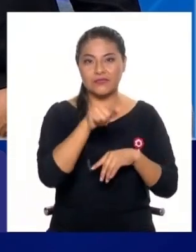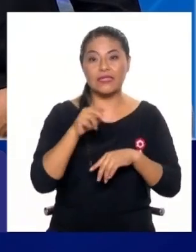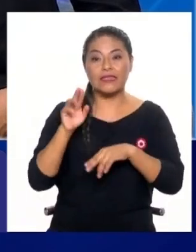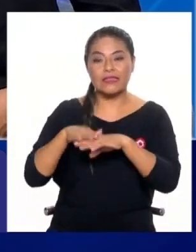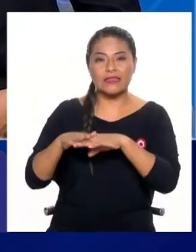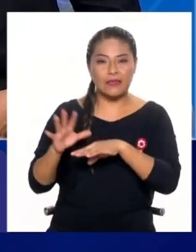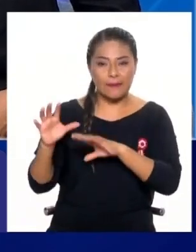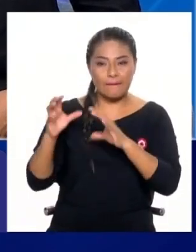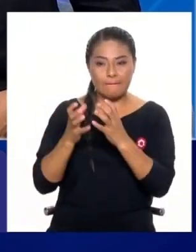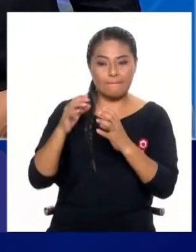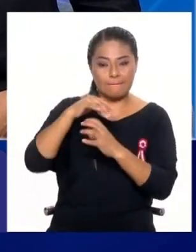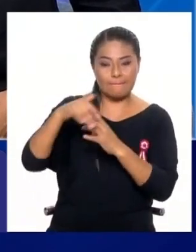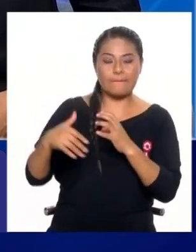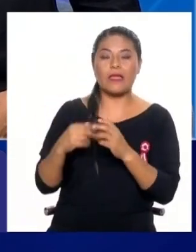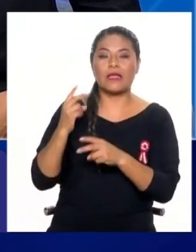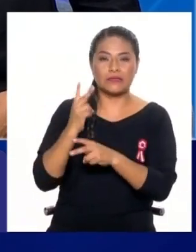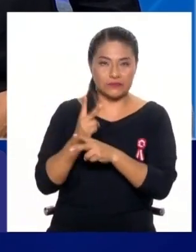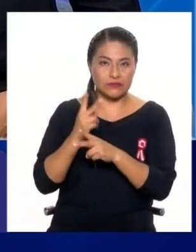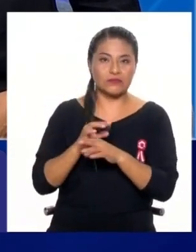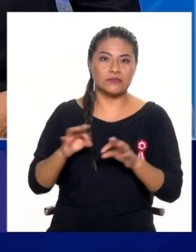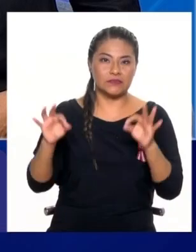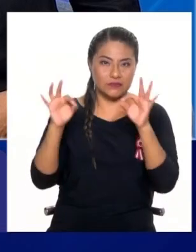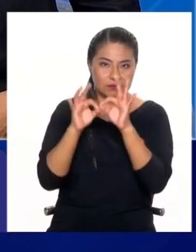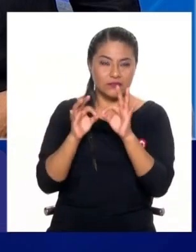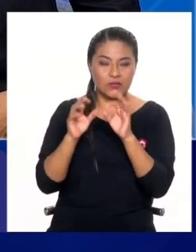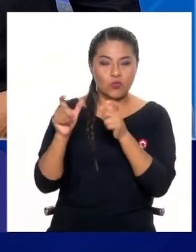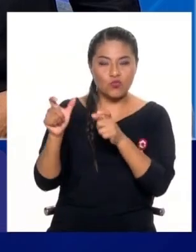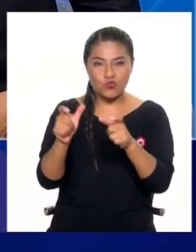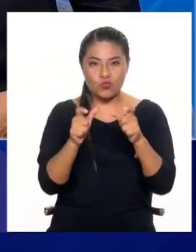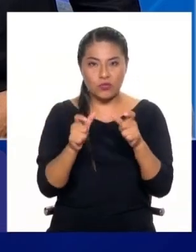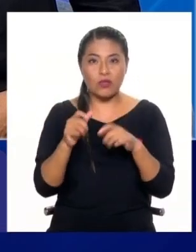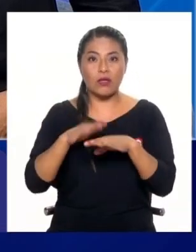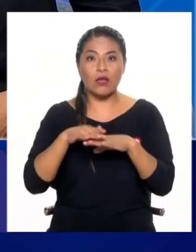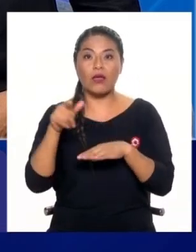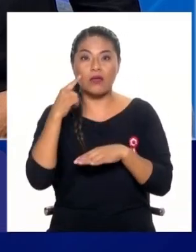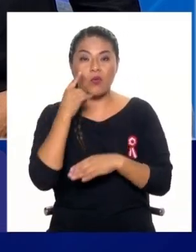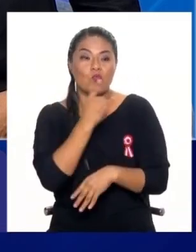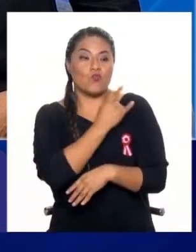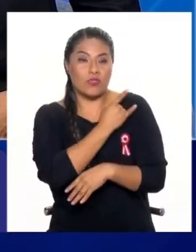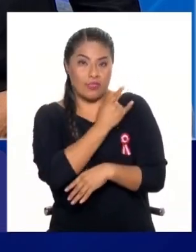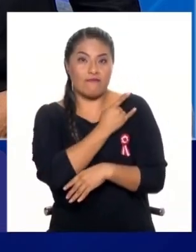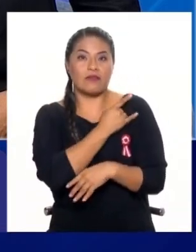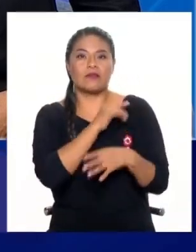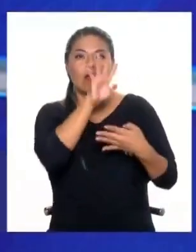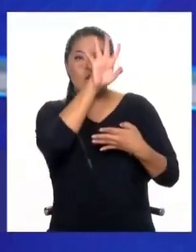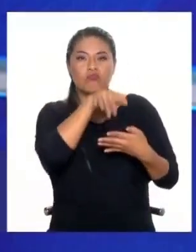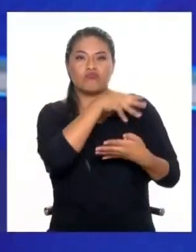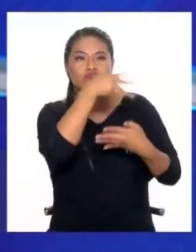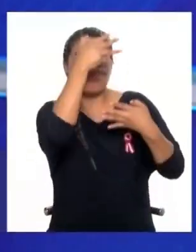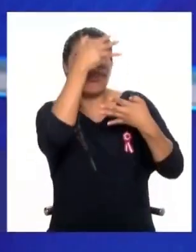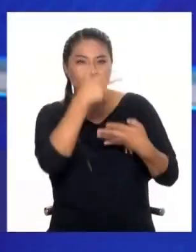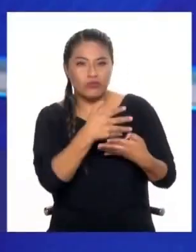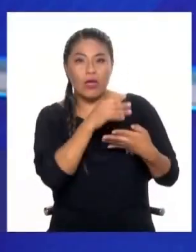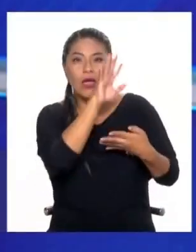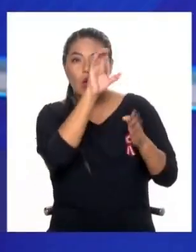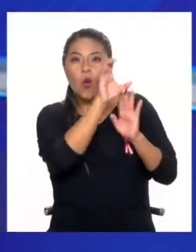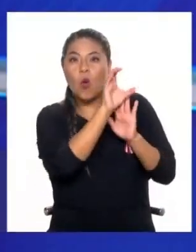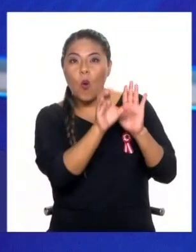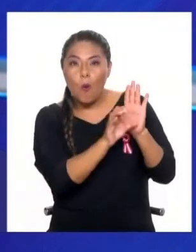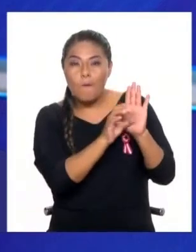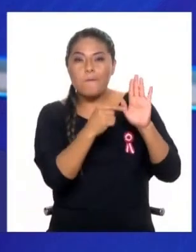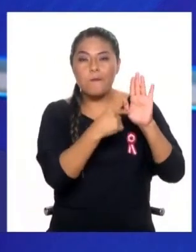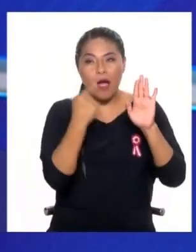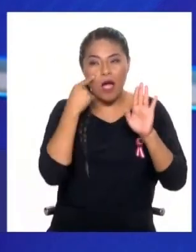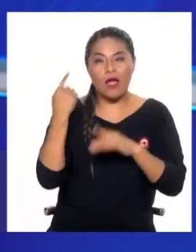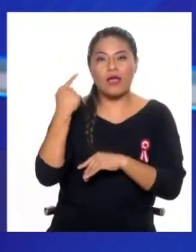climático. Estamos ahora haciendo nuestras currículas en las universidades de las carreras de ingeniería y con